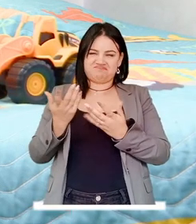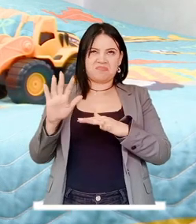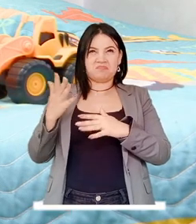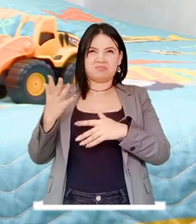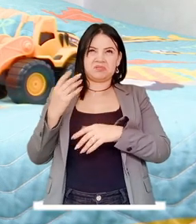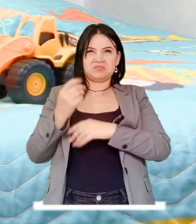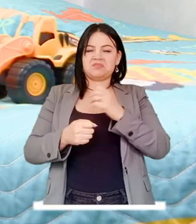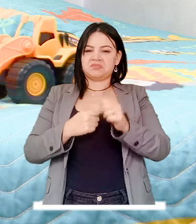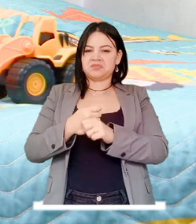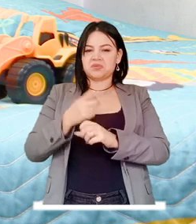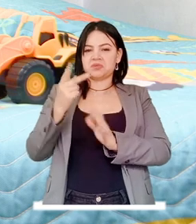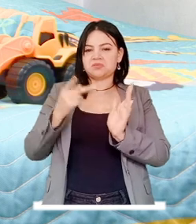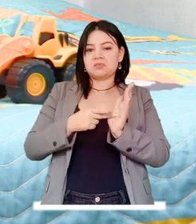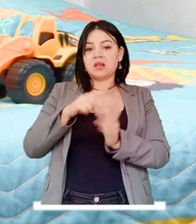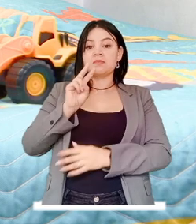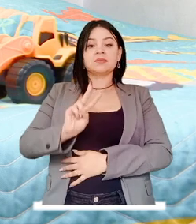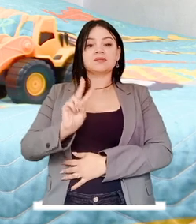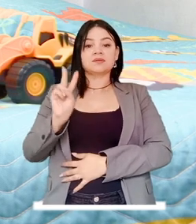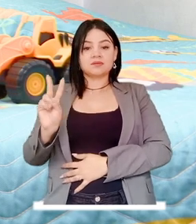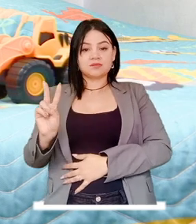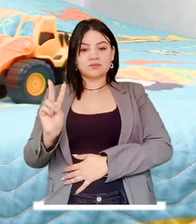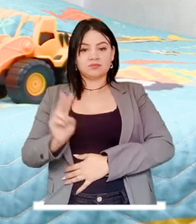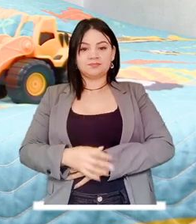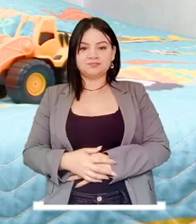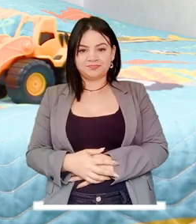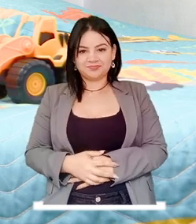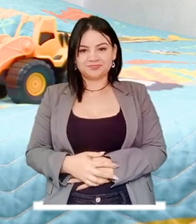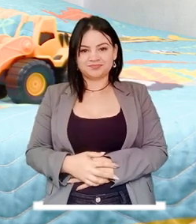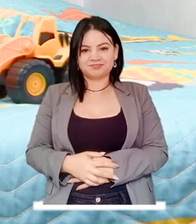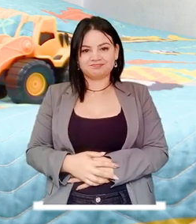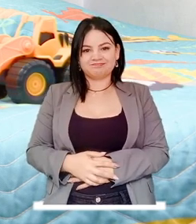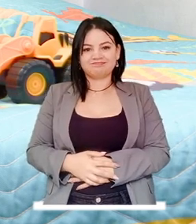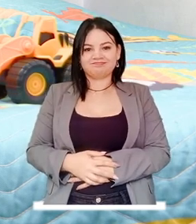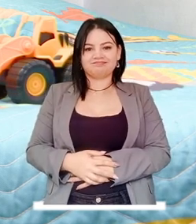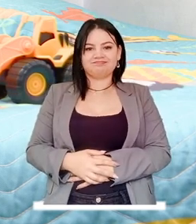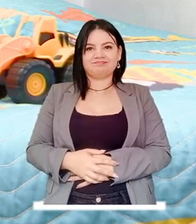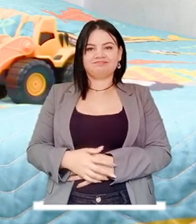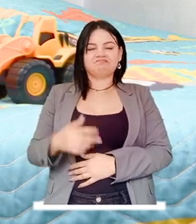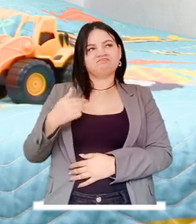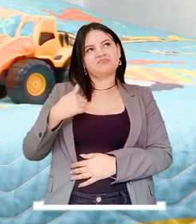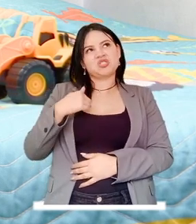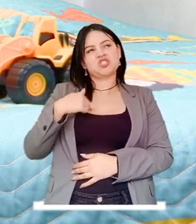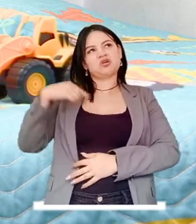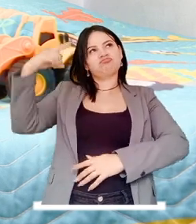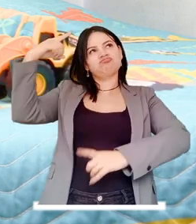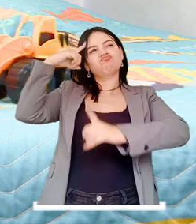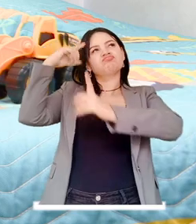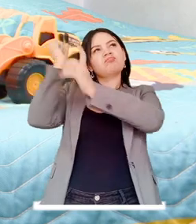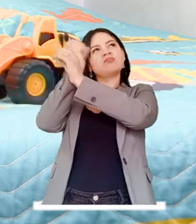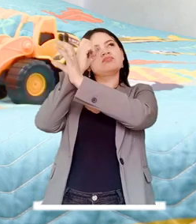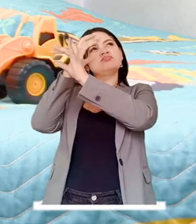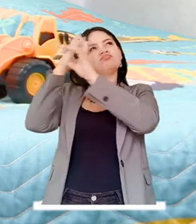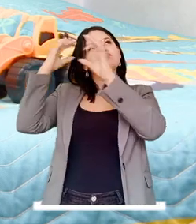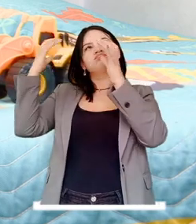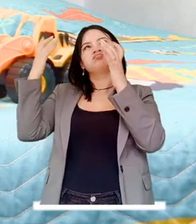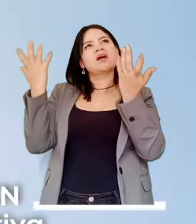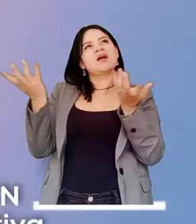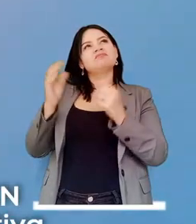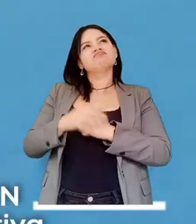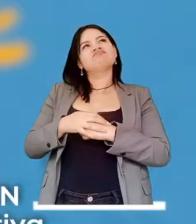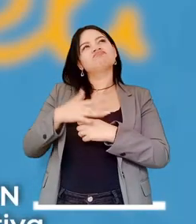2022. Mi sueño es